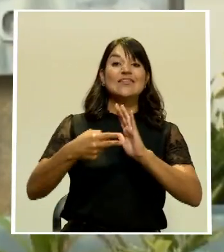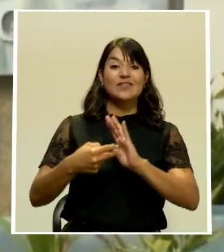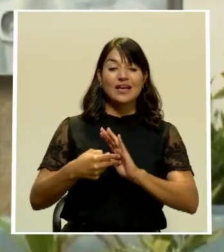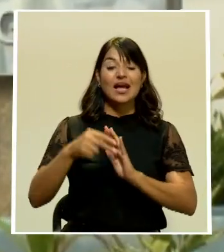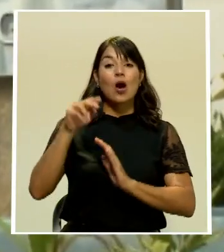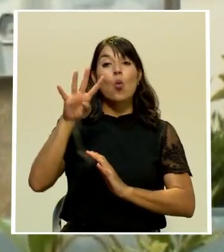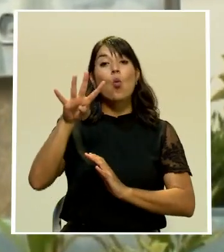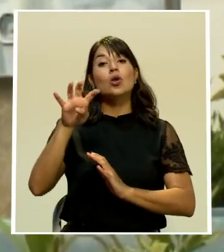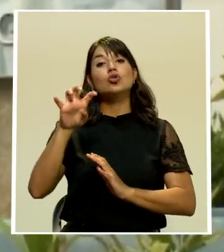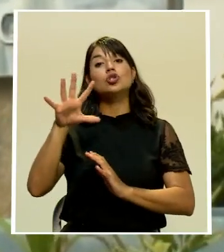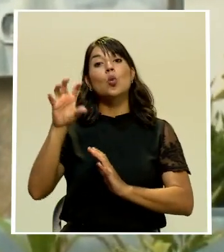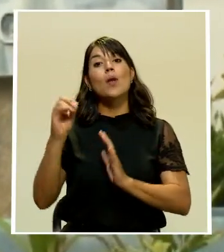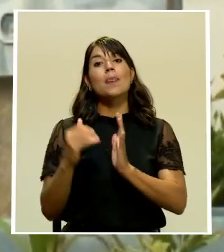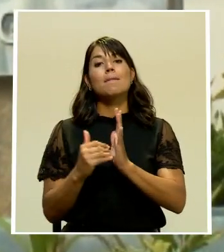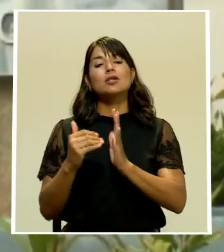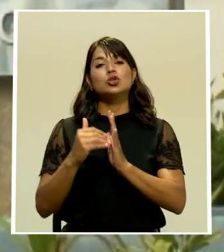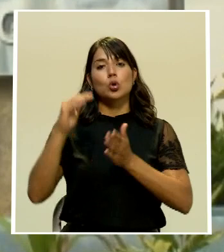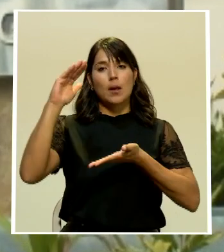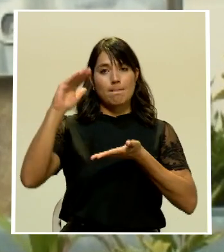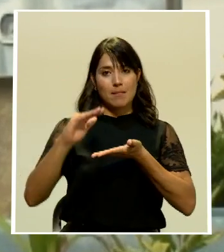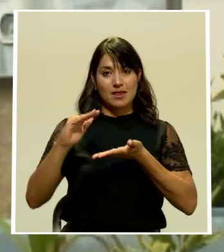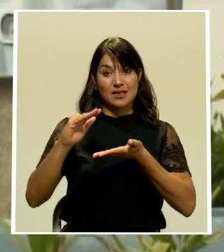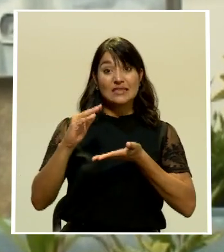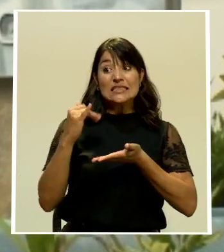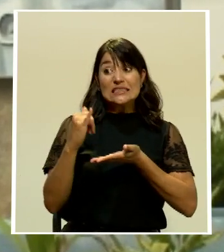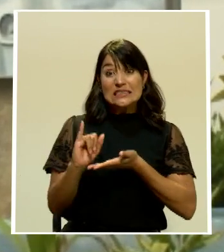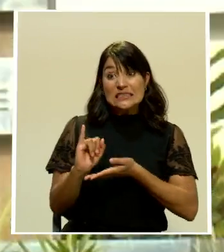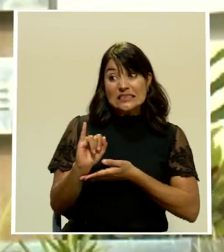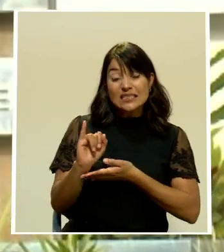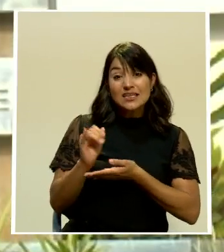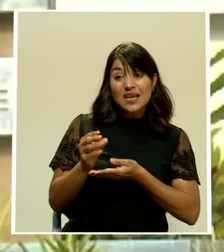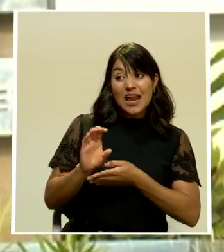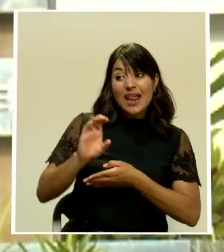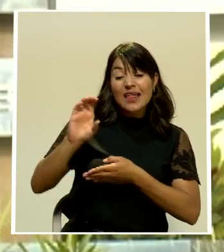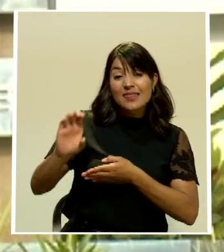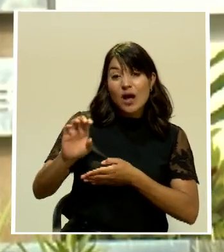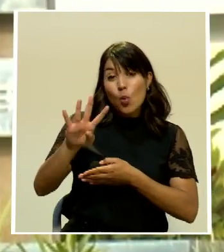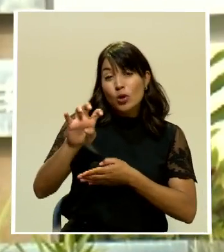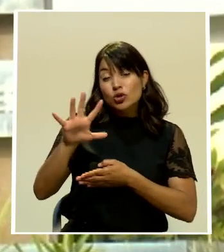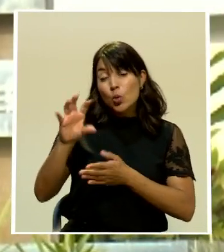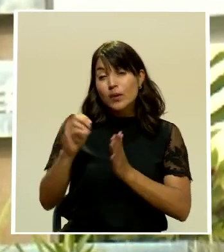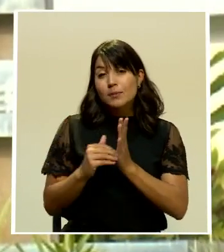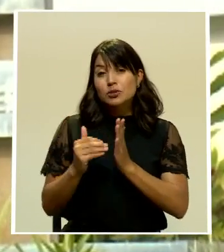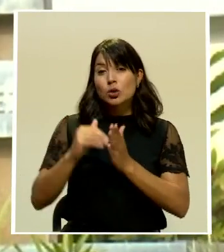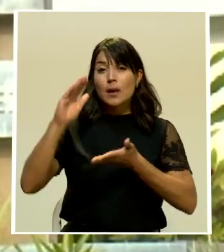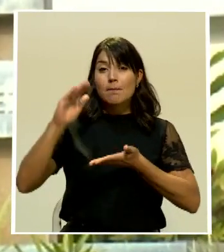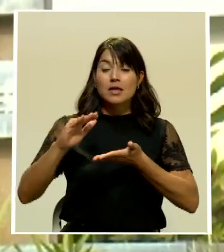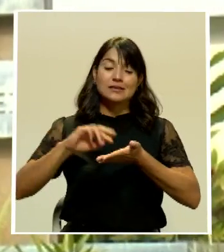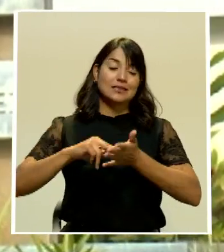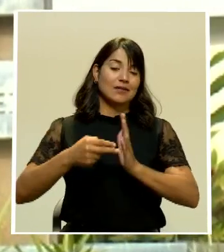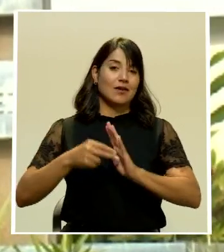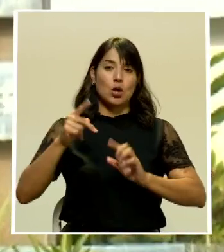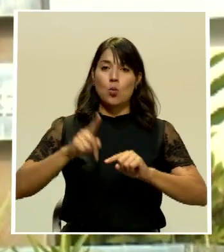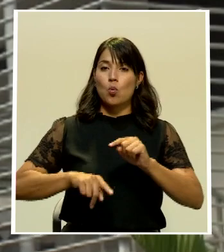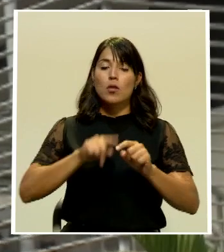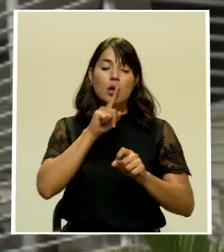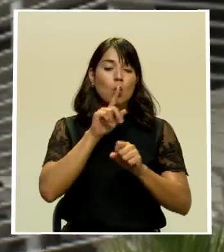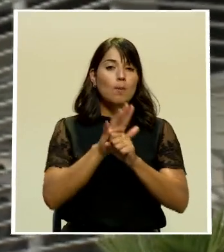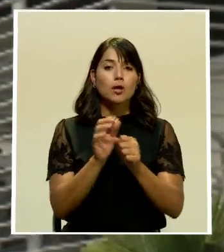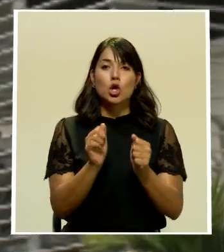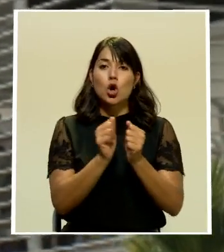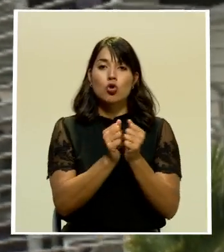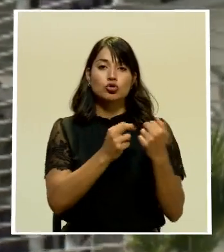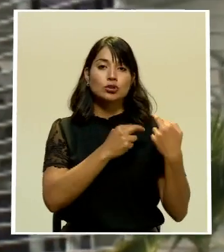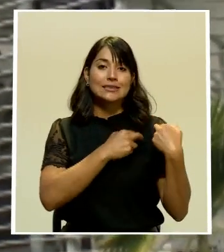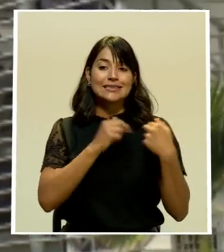colones. Con el nuevo recorte se generaría complicaciones insuperables a los esfuerzos destinados a cumplir con las tareas que se establecen por ley para el